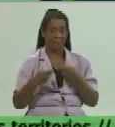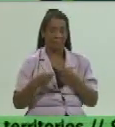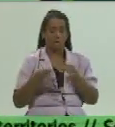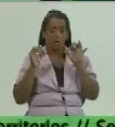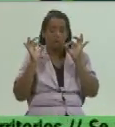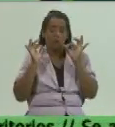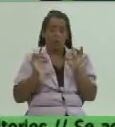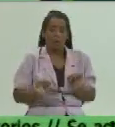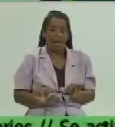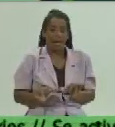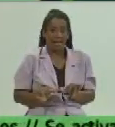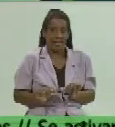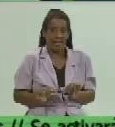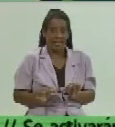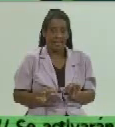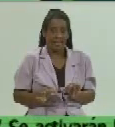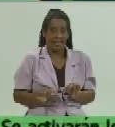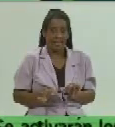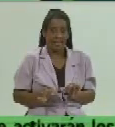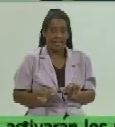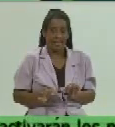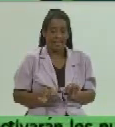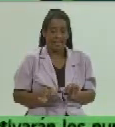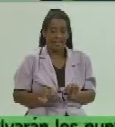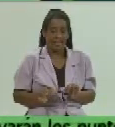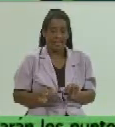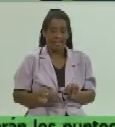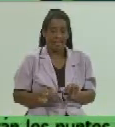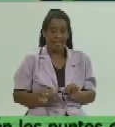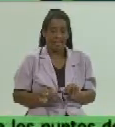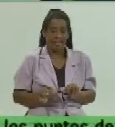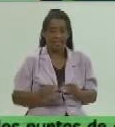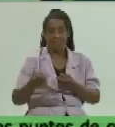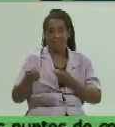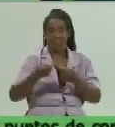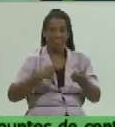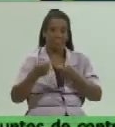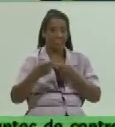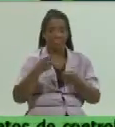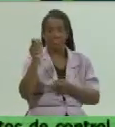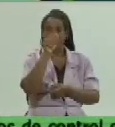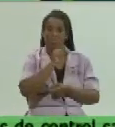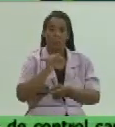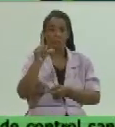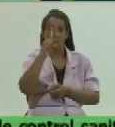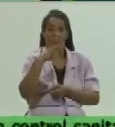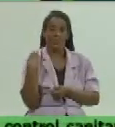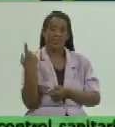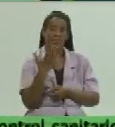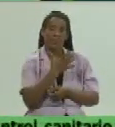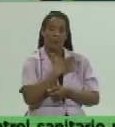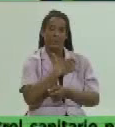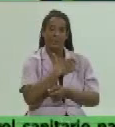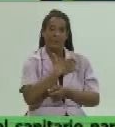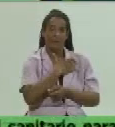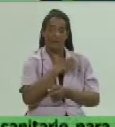el el consumo social de nuestra de nuestra sociedad de nuestro territorio en